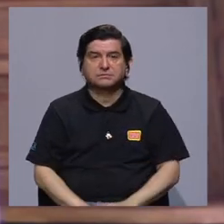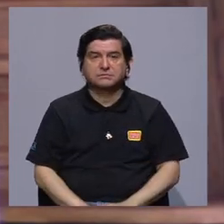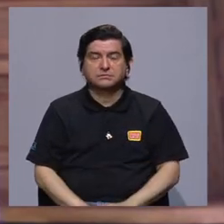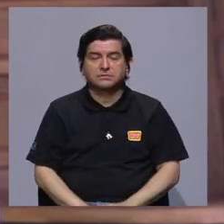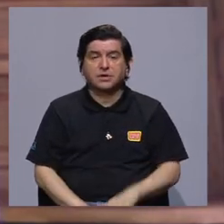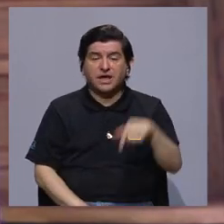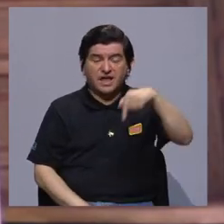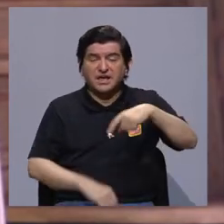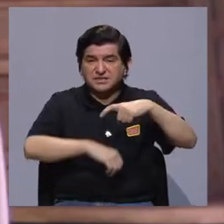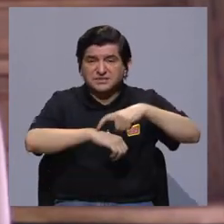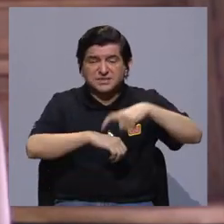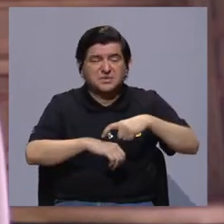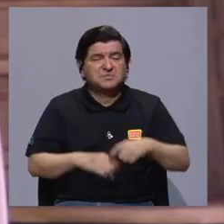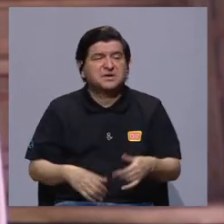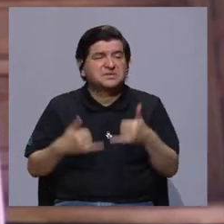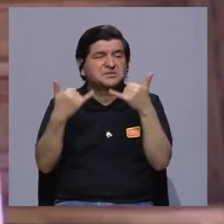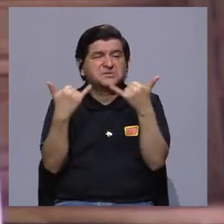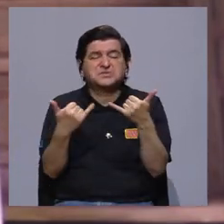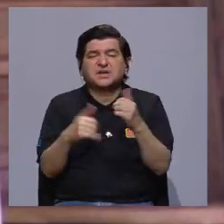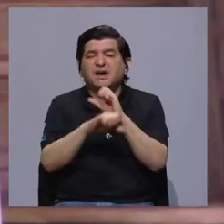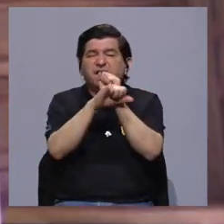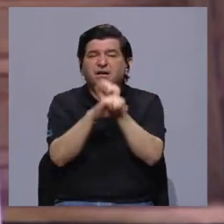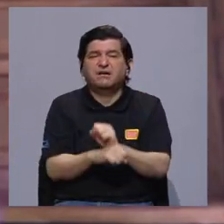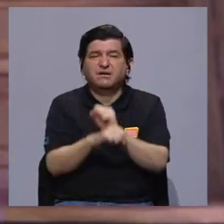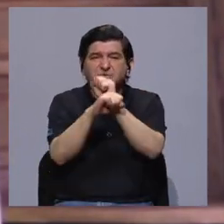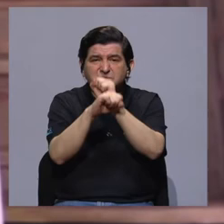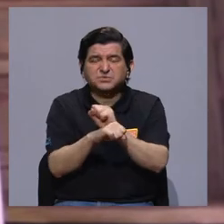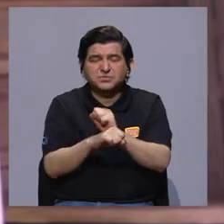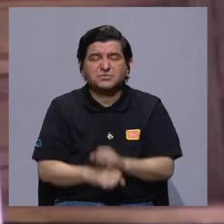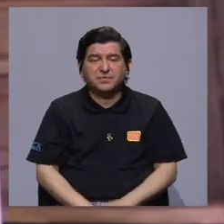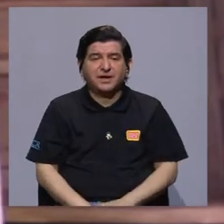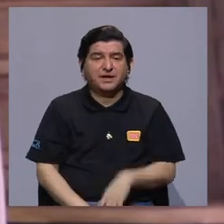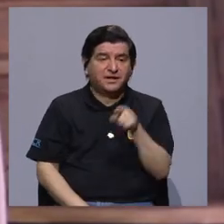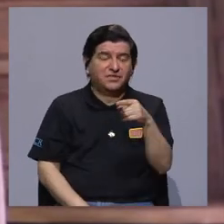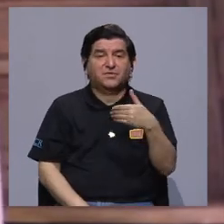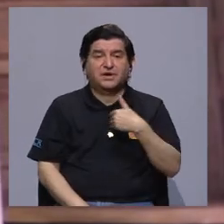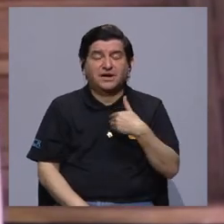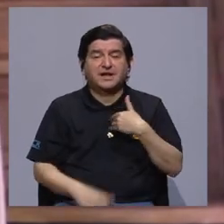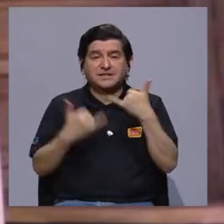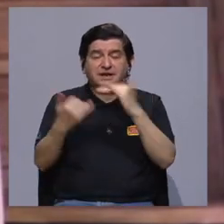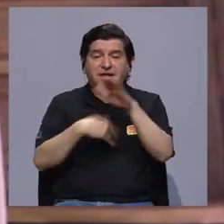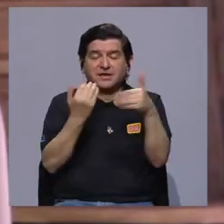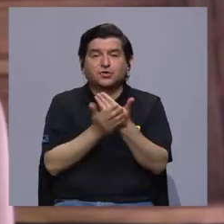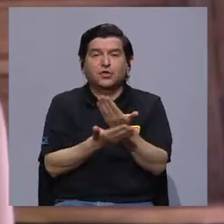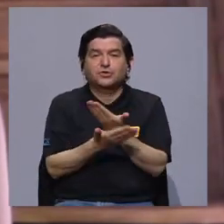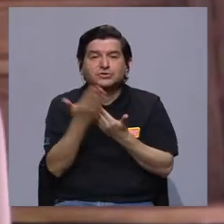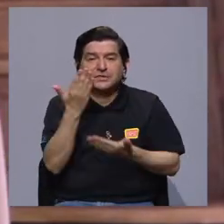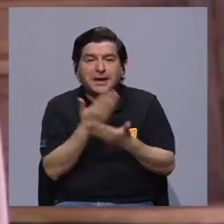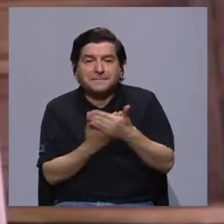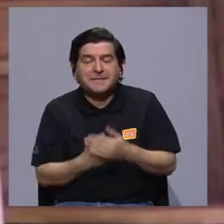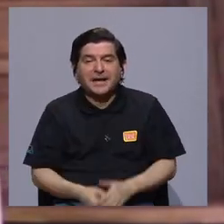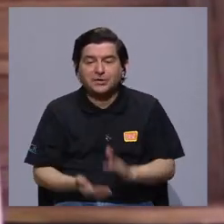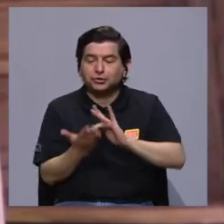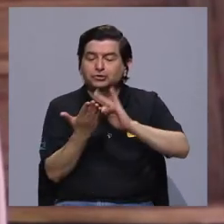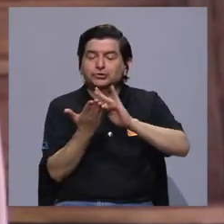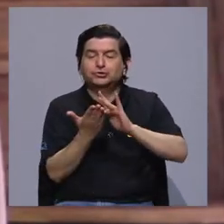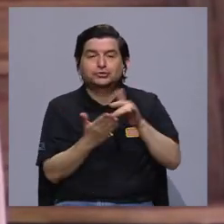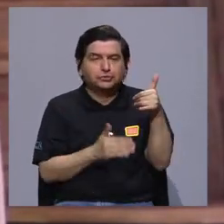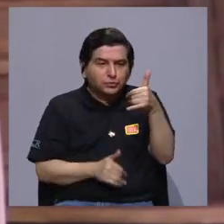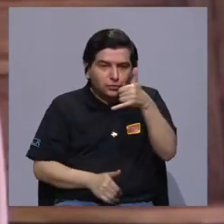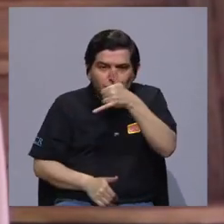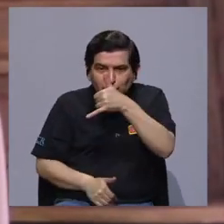Por más de que hoy en día estemos tan, ¿verdad? Acostumbrados a esta cámara que tenemos ya todos en la mano también todo el tiempo.